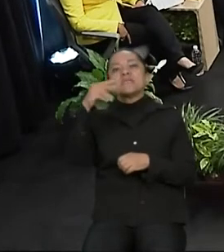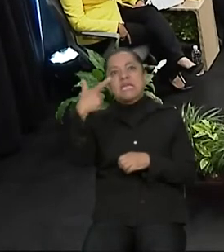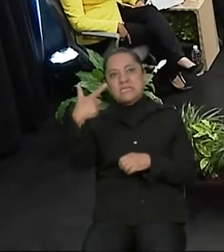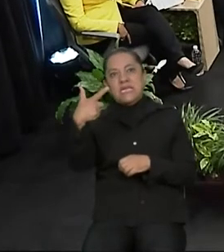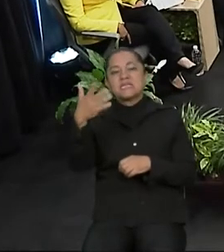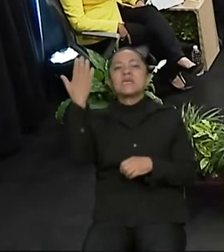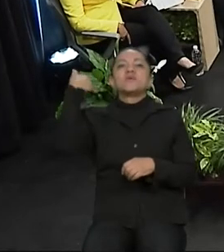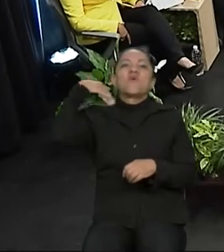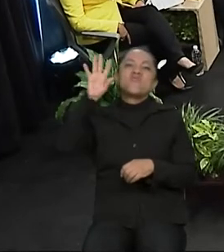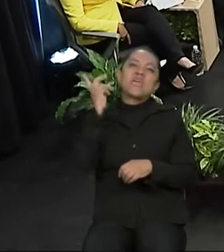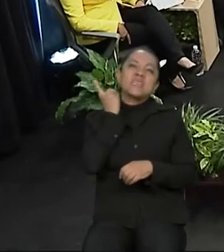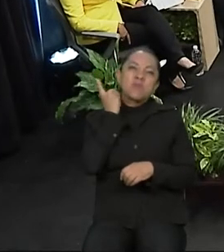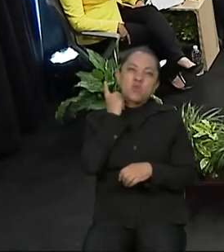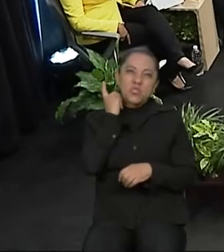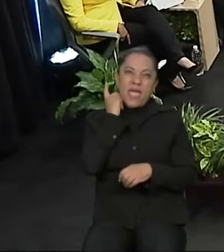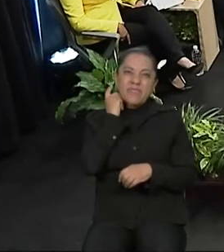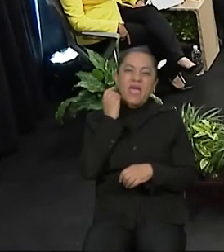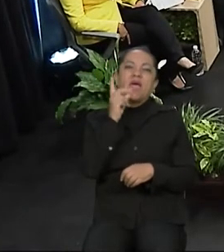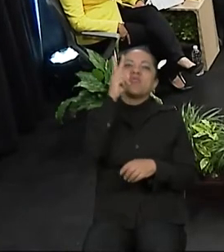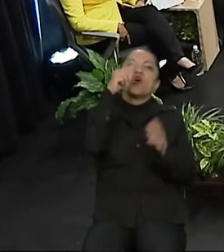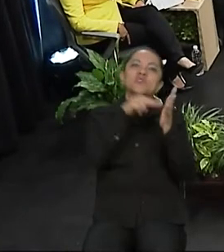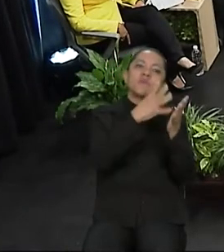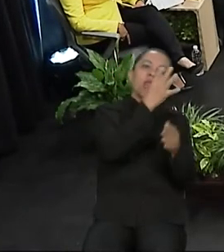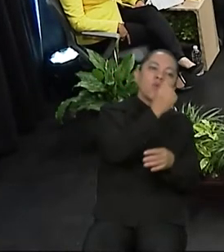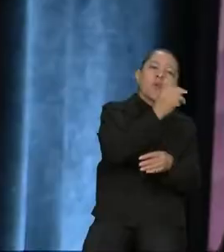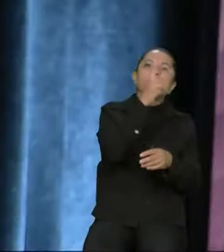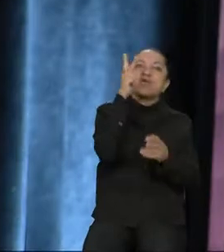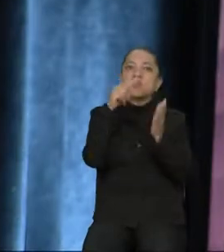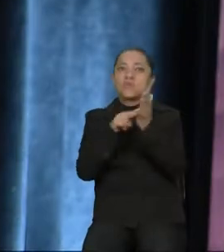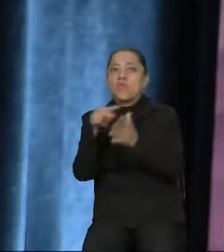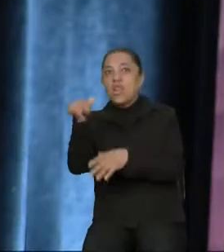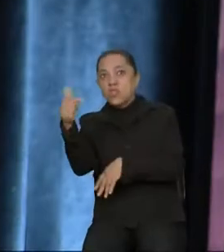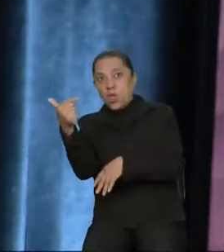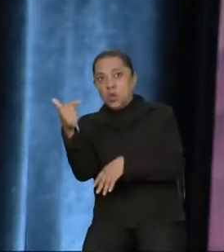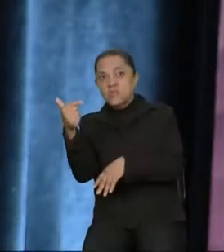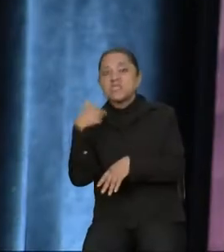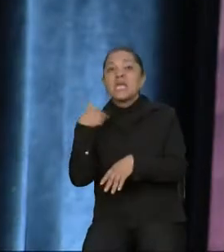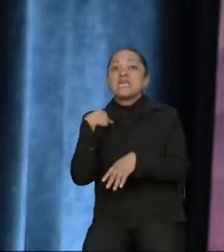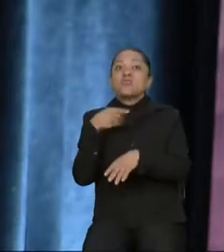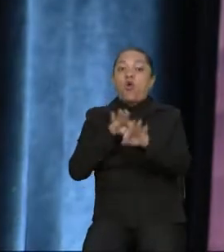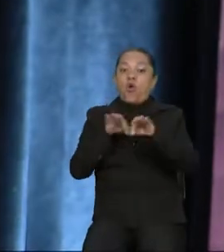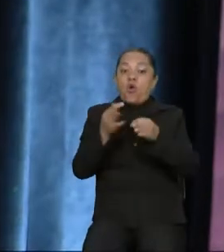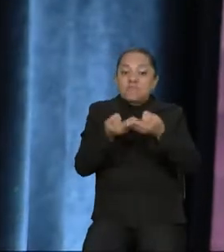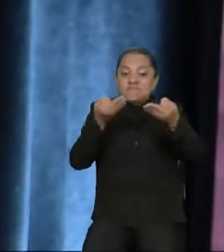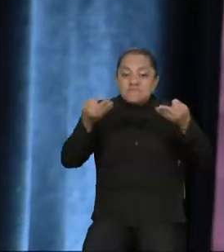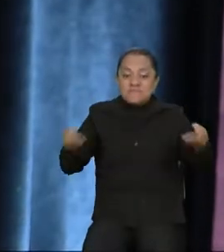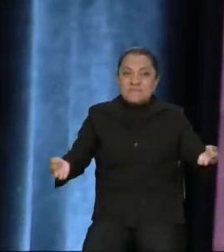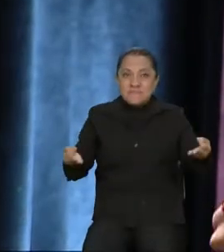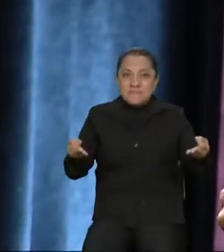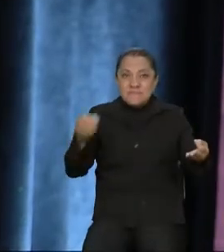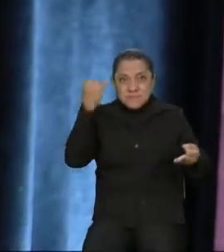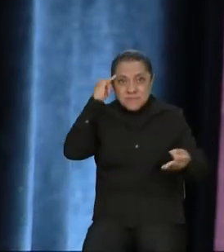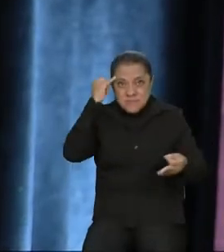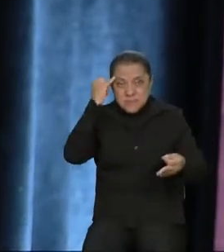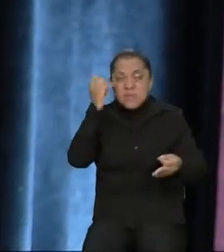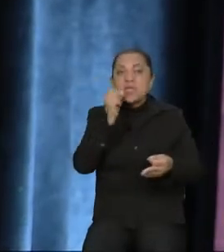2009-2012 y por ser ejidataria he tenido la gran bendición de ser también presidenta del comisariado ejidal.